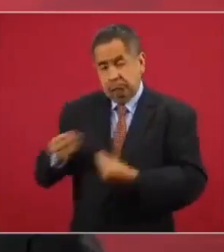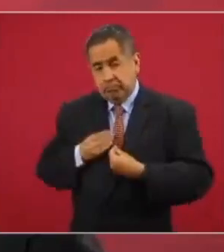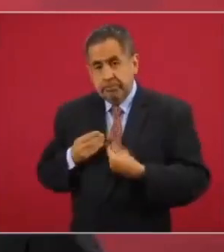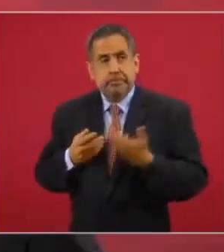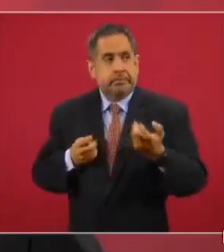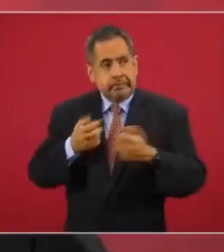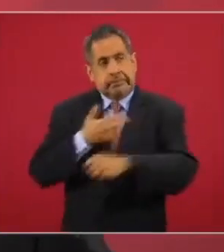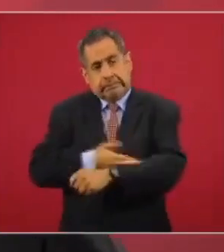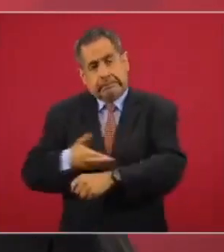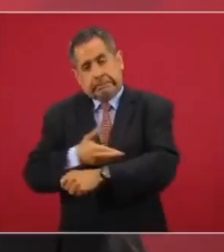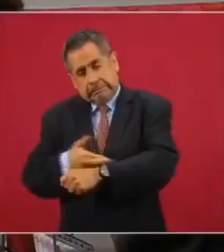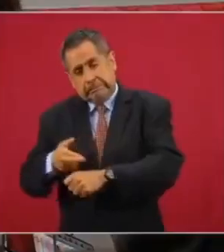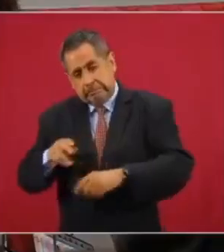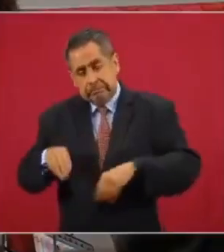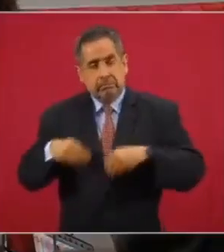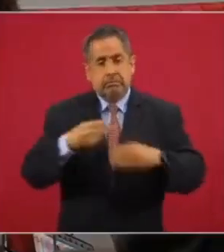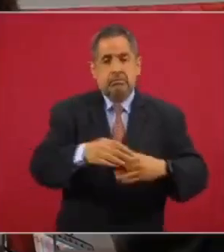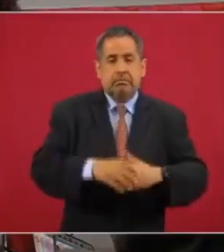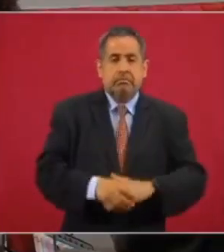en eso estamos trabajando ahorita.